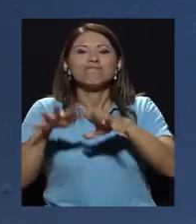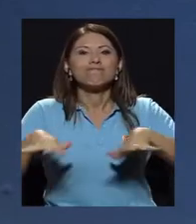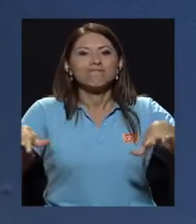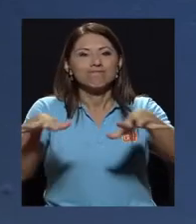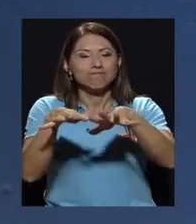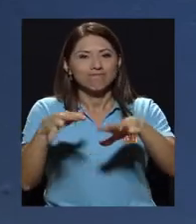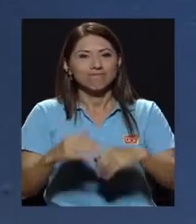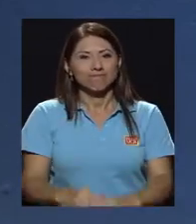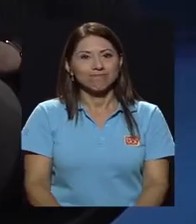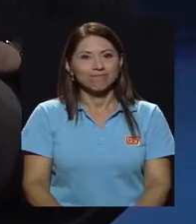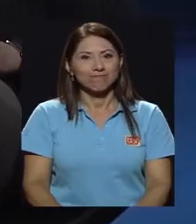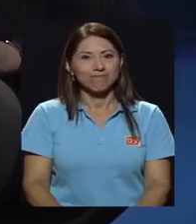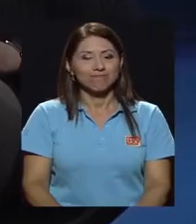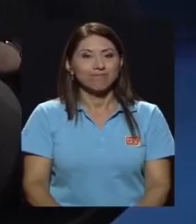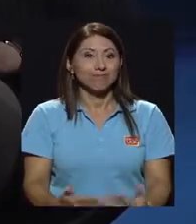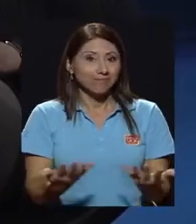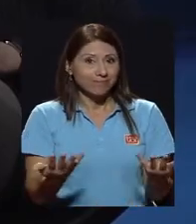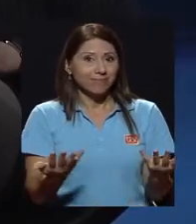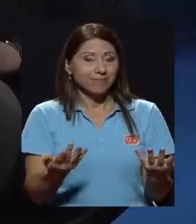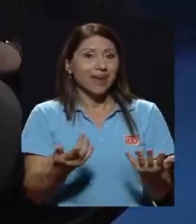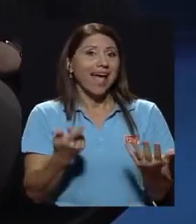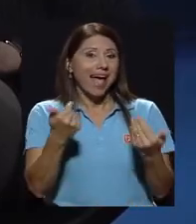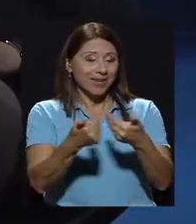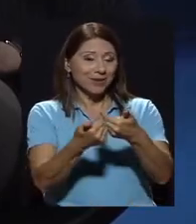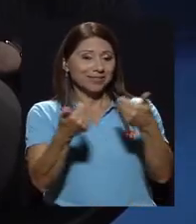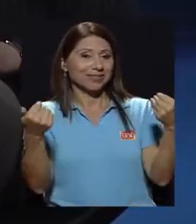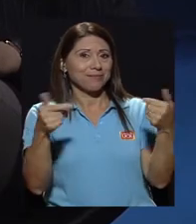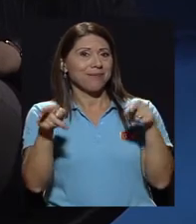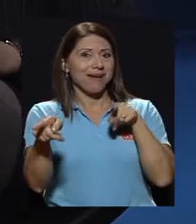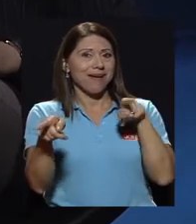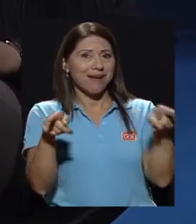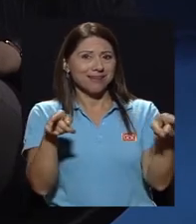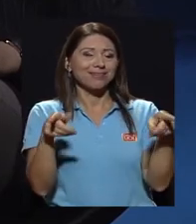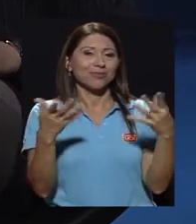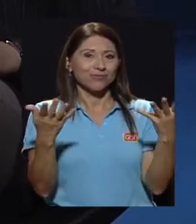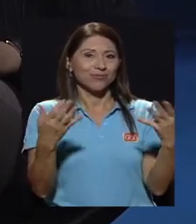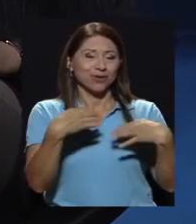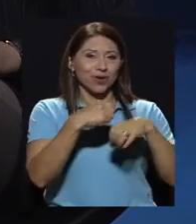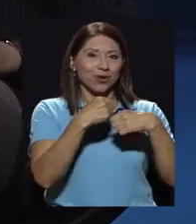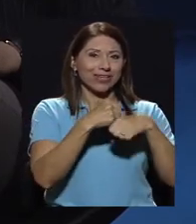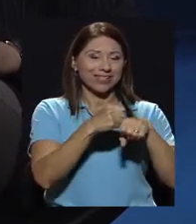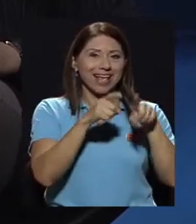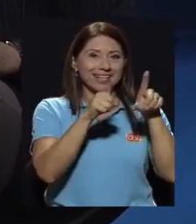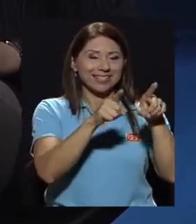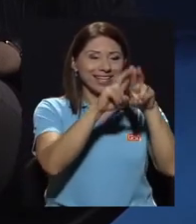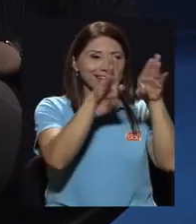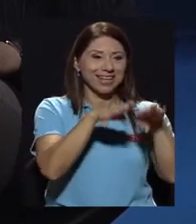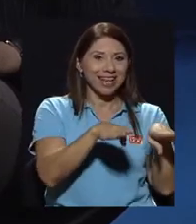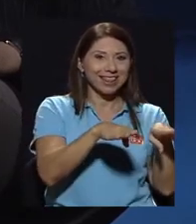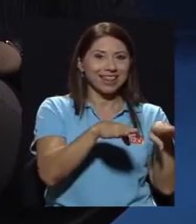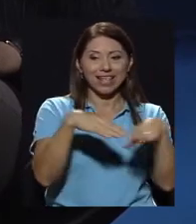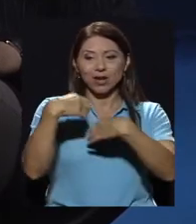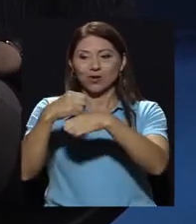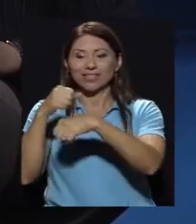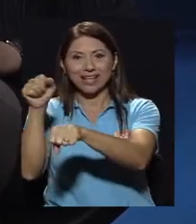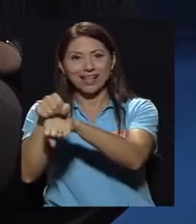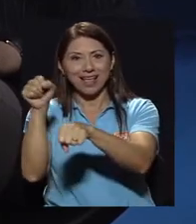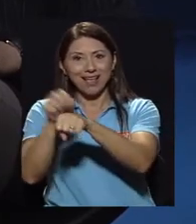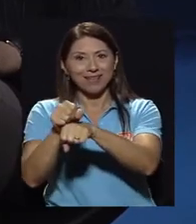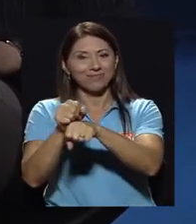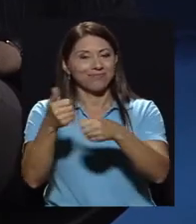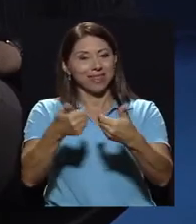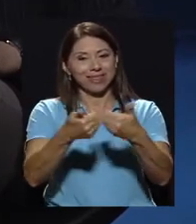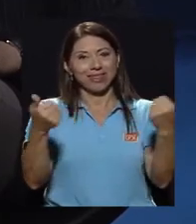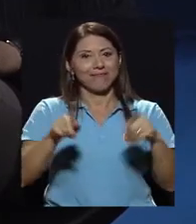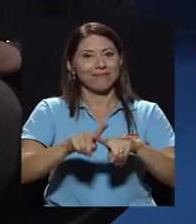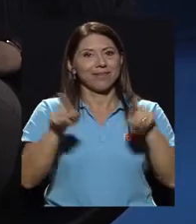se ve reflejado en el mundo físico. Es decir, una separación completamente de lo que se hace en Internet y lo que se hace ya